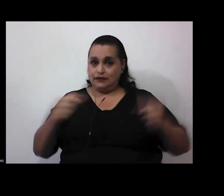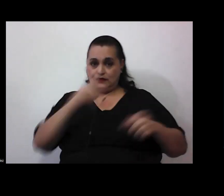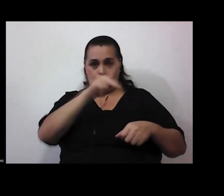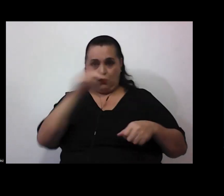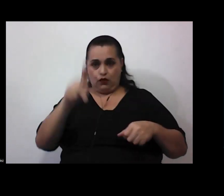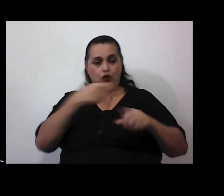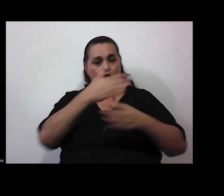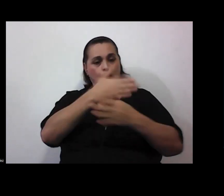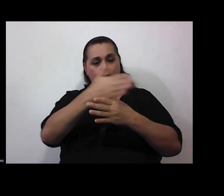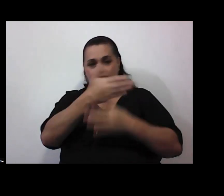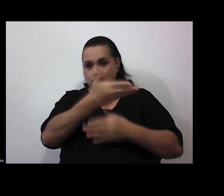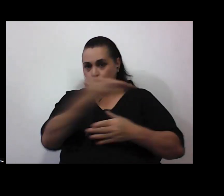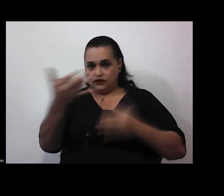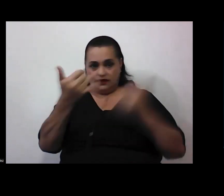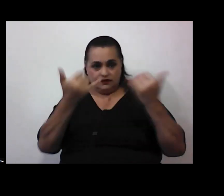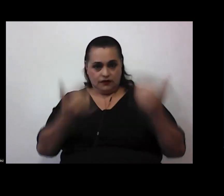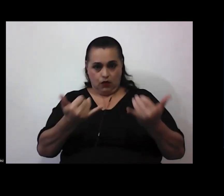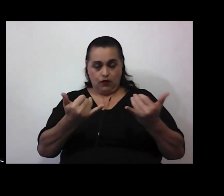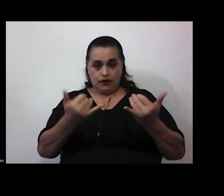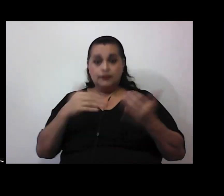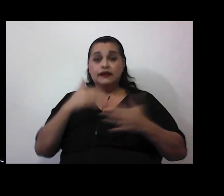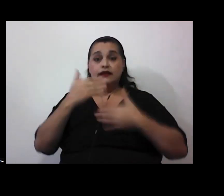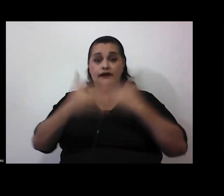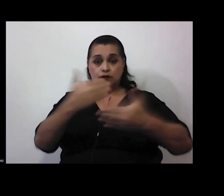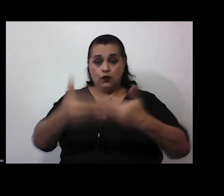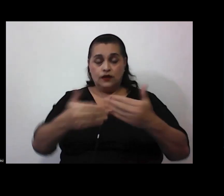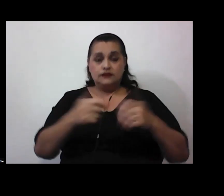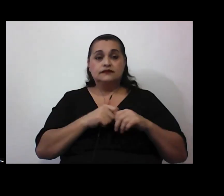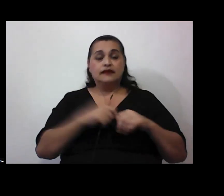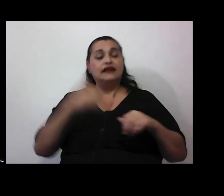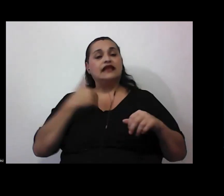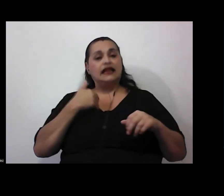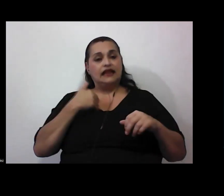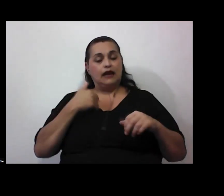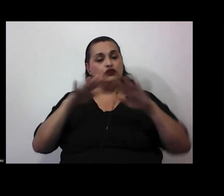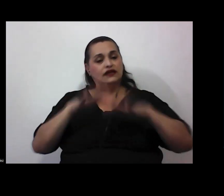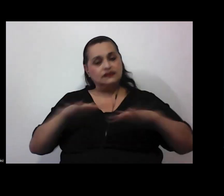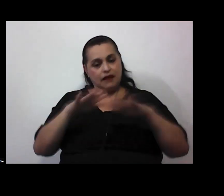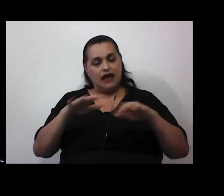compartir con ustedes ahora y luego tendremos este espacio para